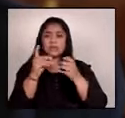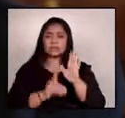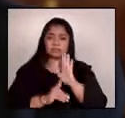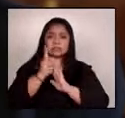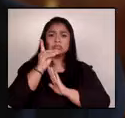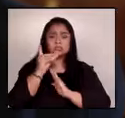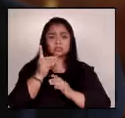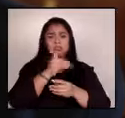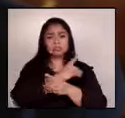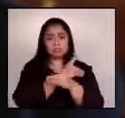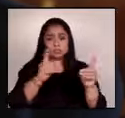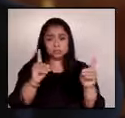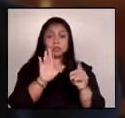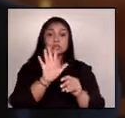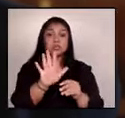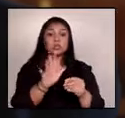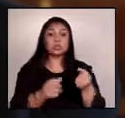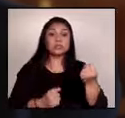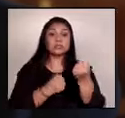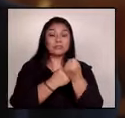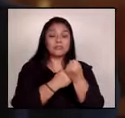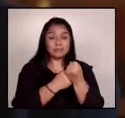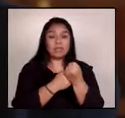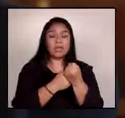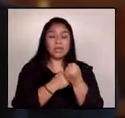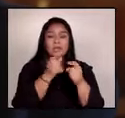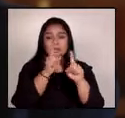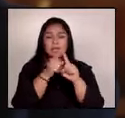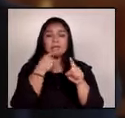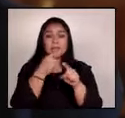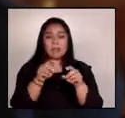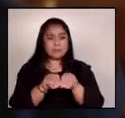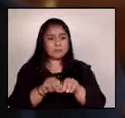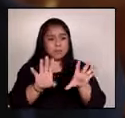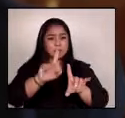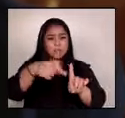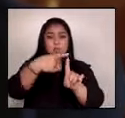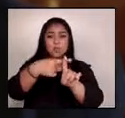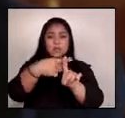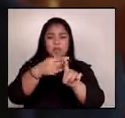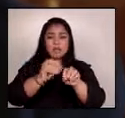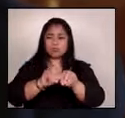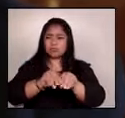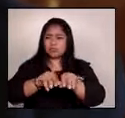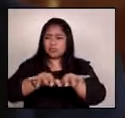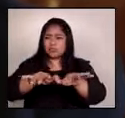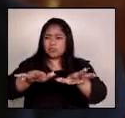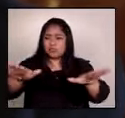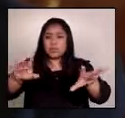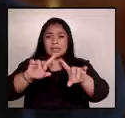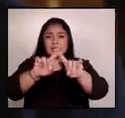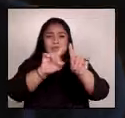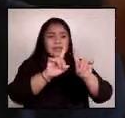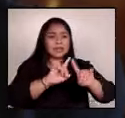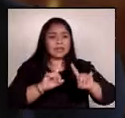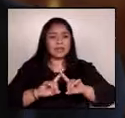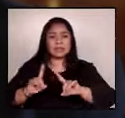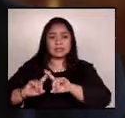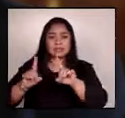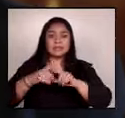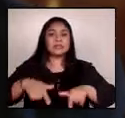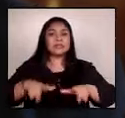democracia y sus impactos positivos alcanzan los distintos ámbitos de la vida en sociedad.